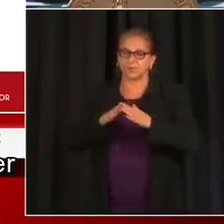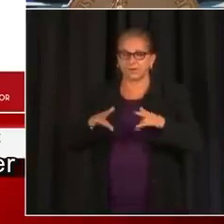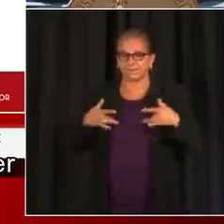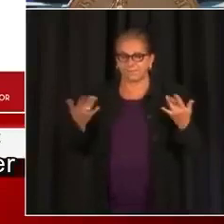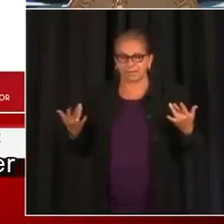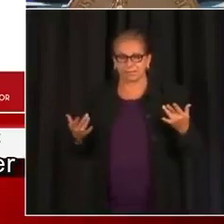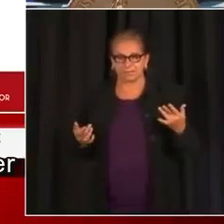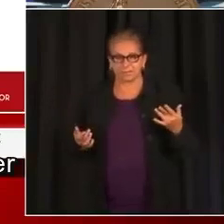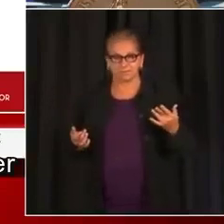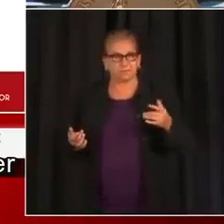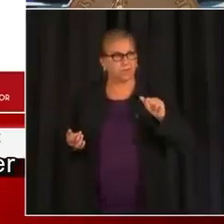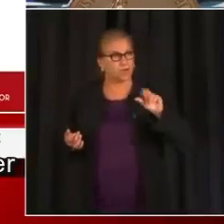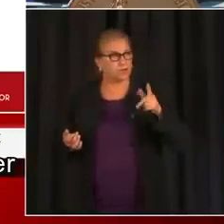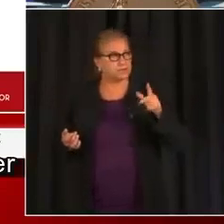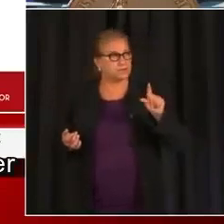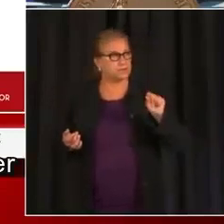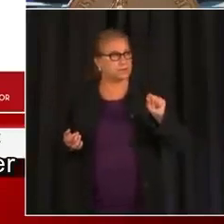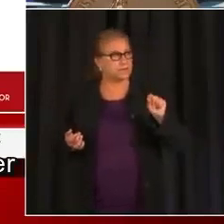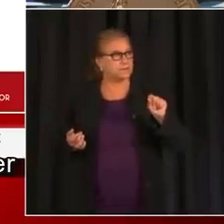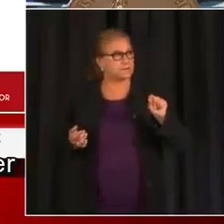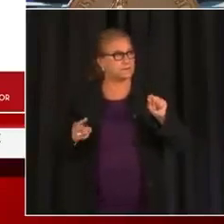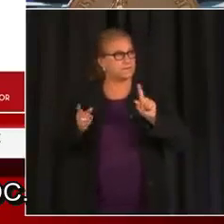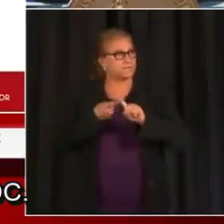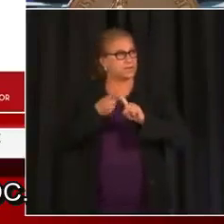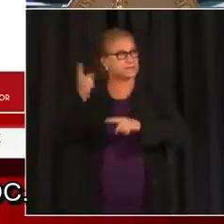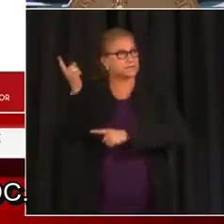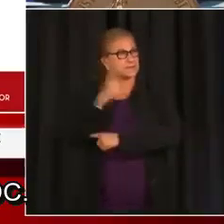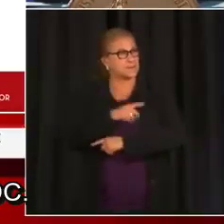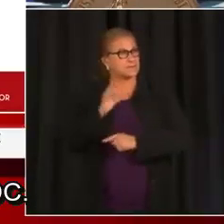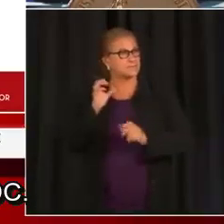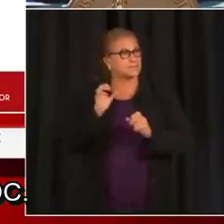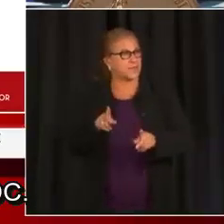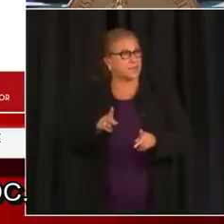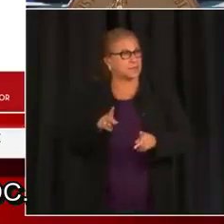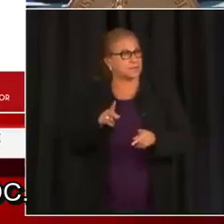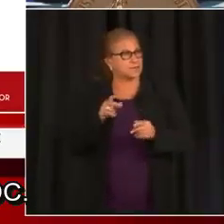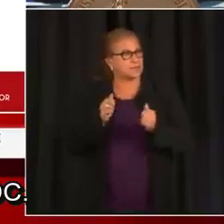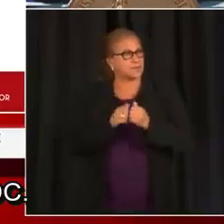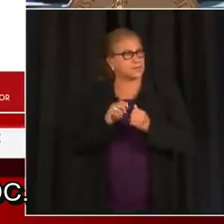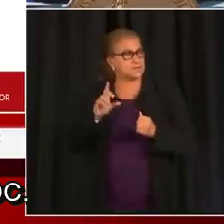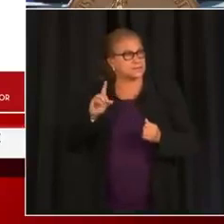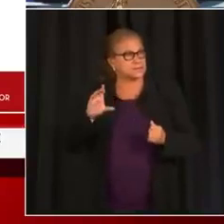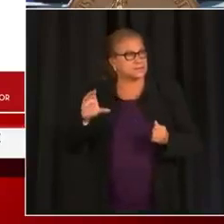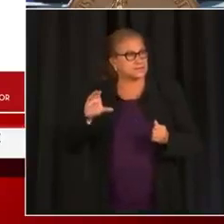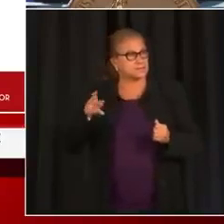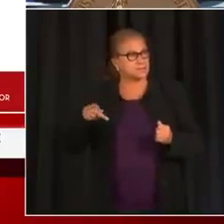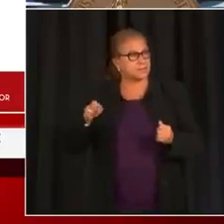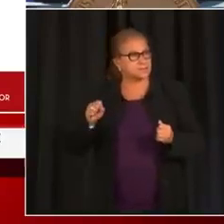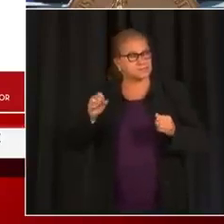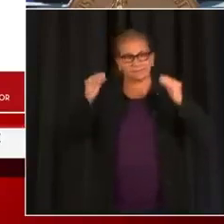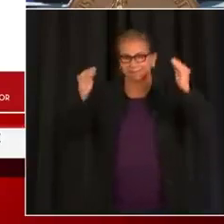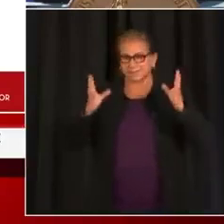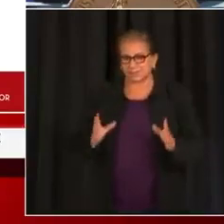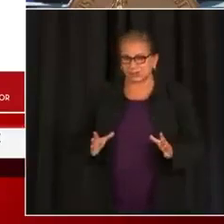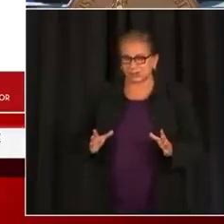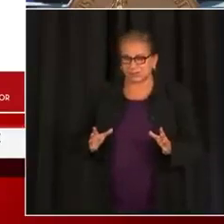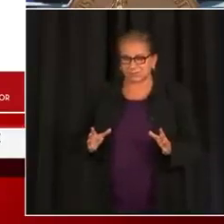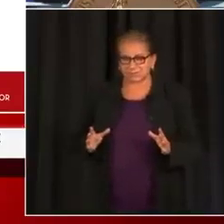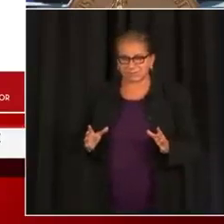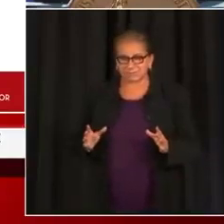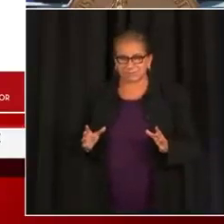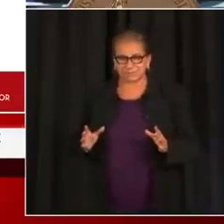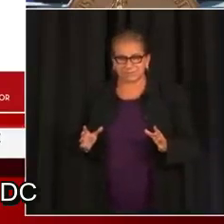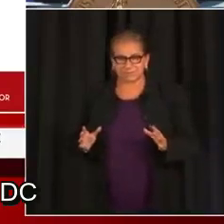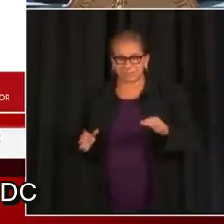El 20 de agosto va a ser el primer día de clases para los maestros de las escuelas públicas del DC. El 30 de agosto va a ser el primer día